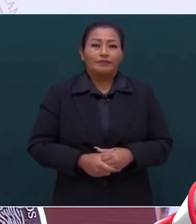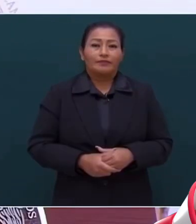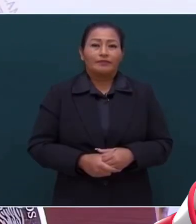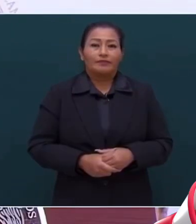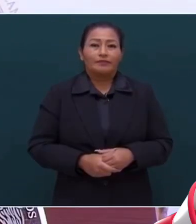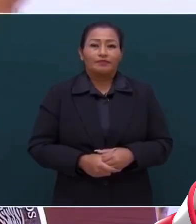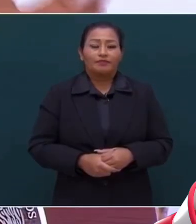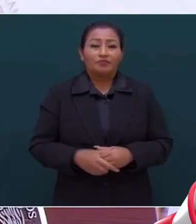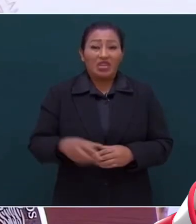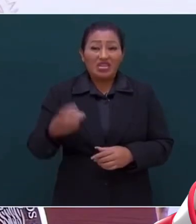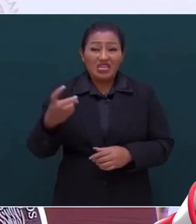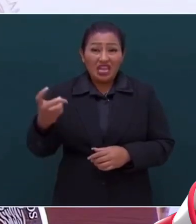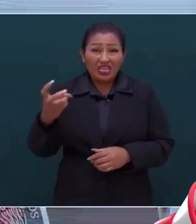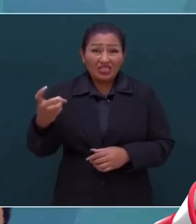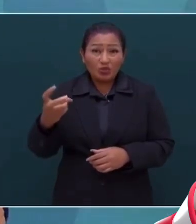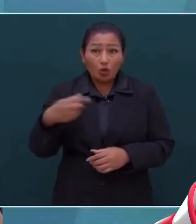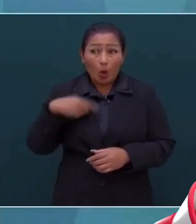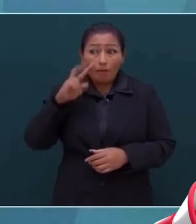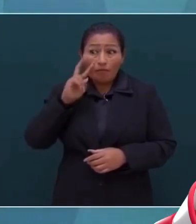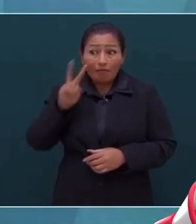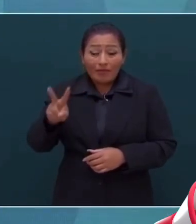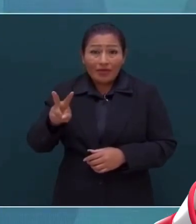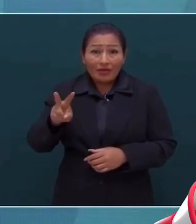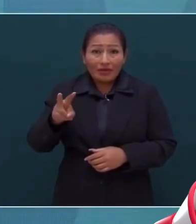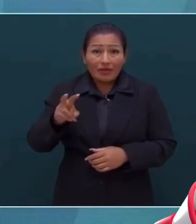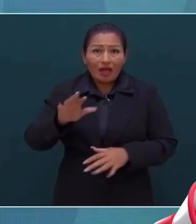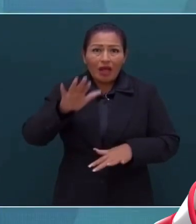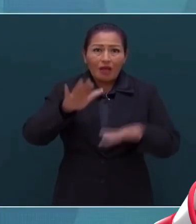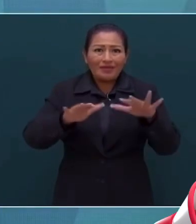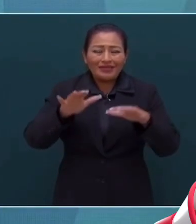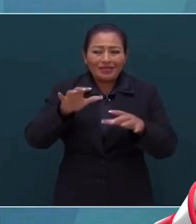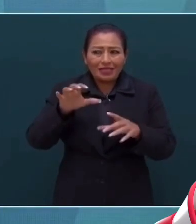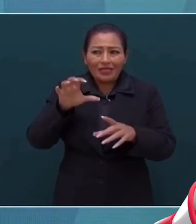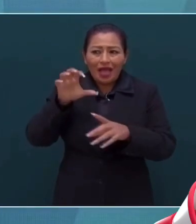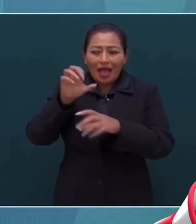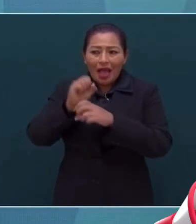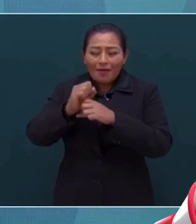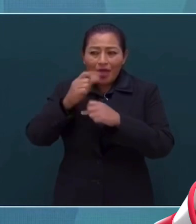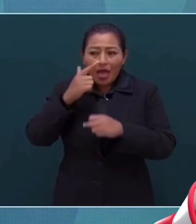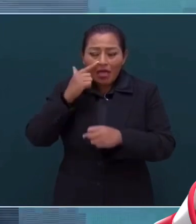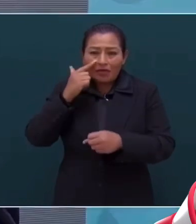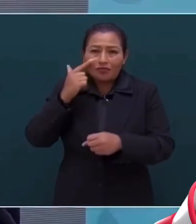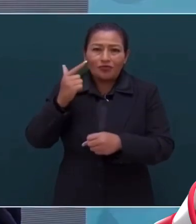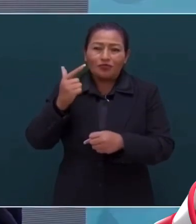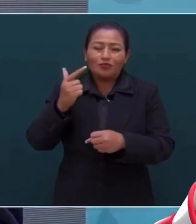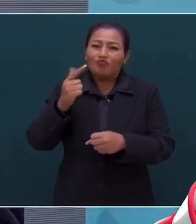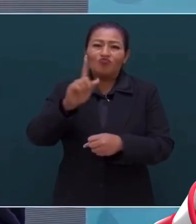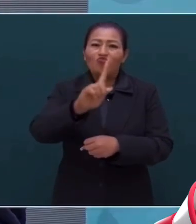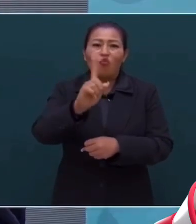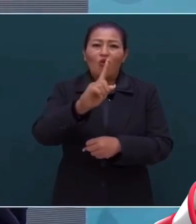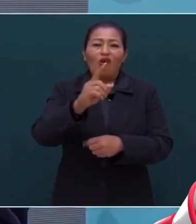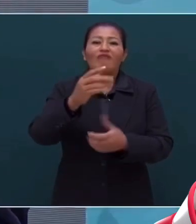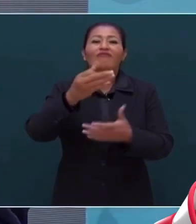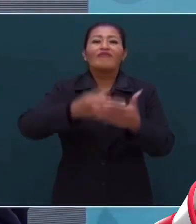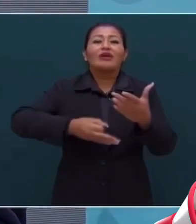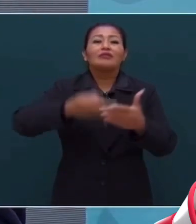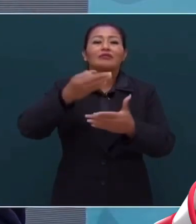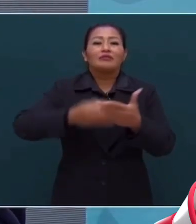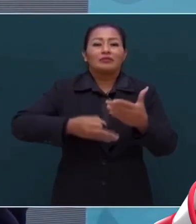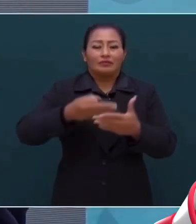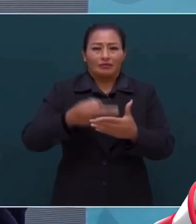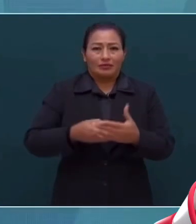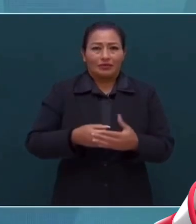y eso a veces no se alcanza a dimensionar. Pero fíjate lo que